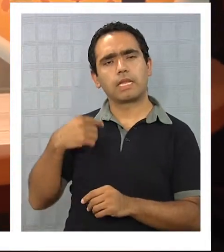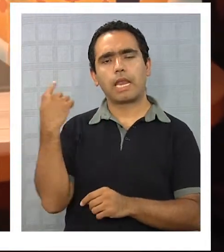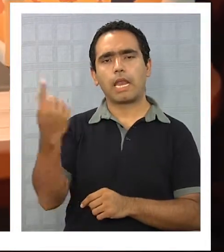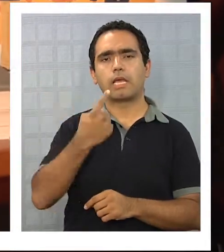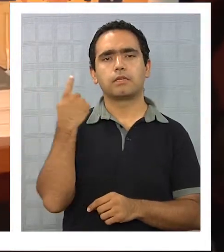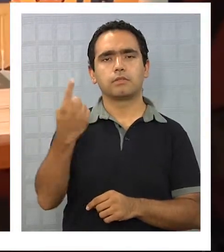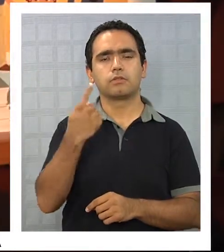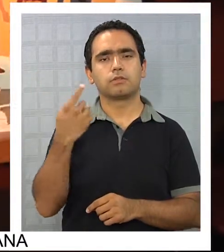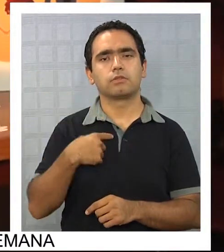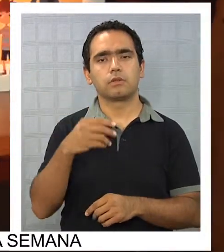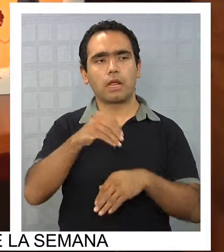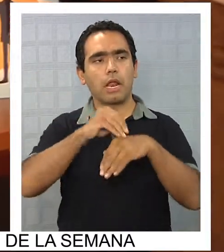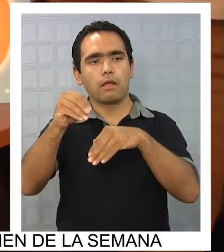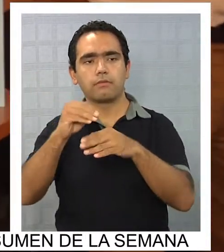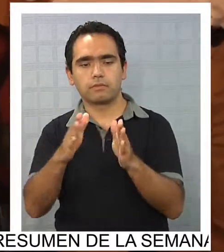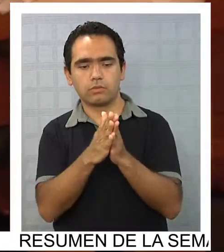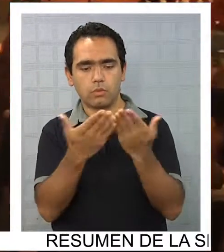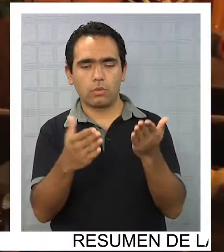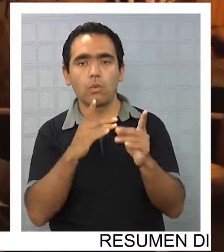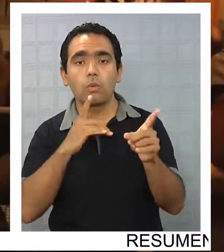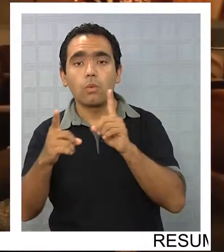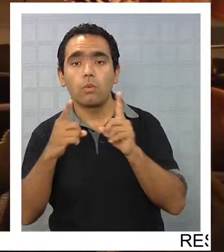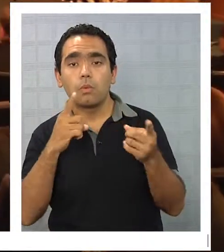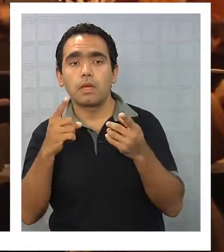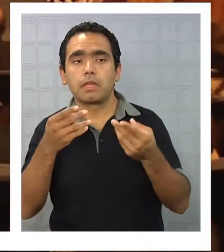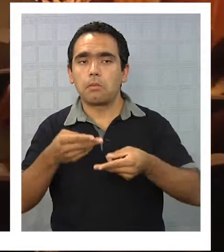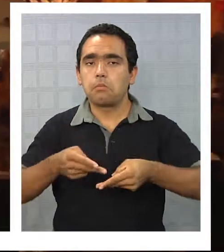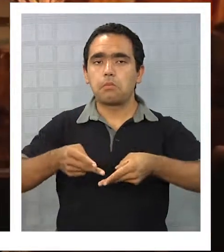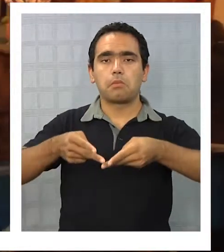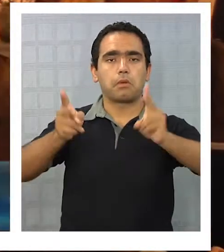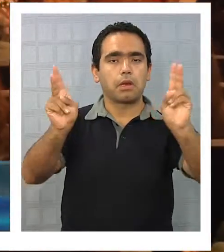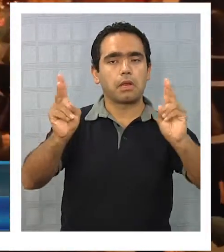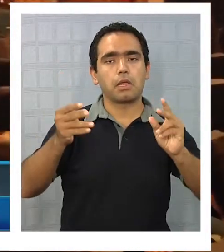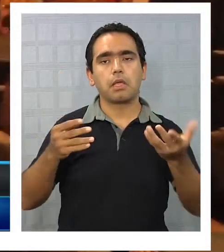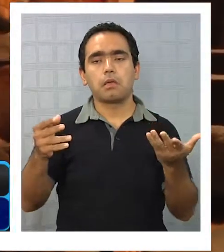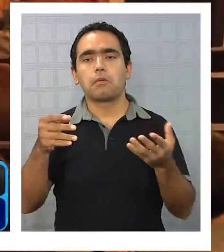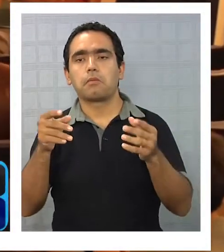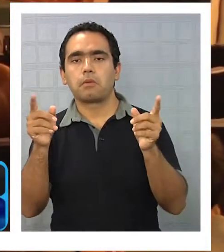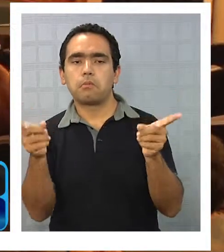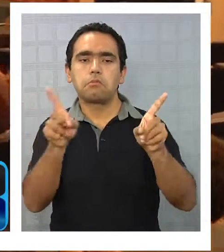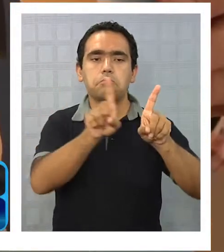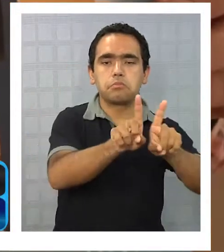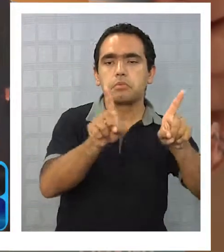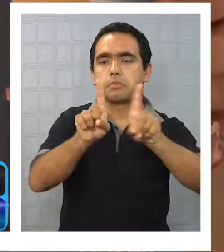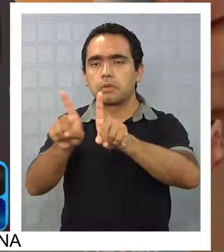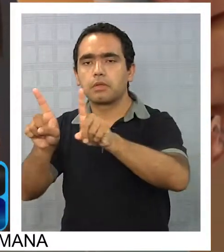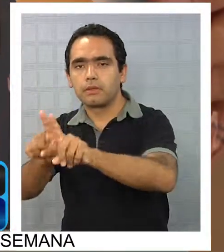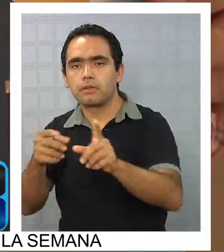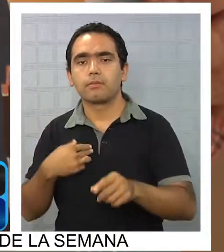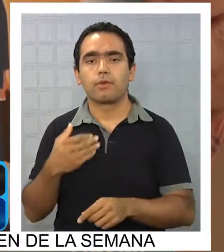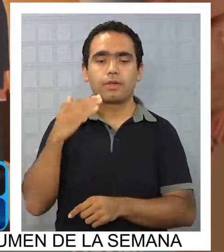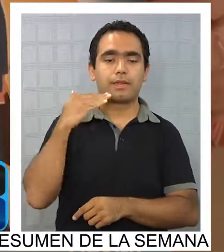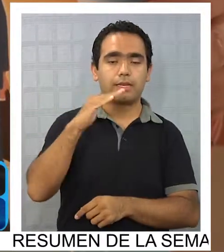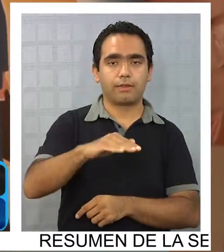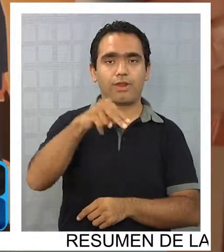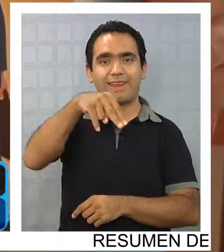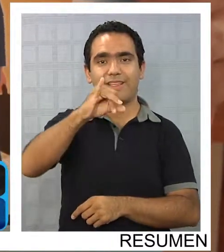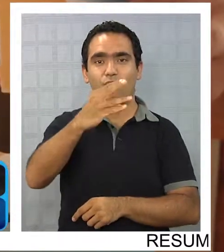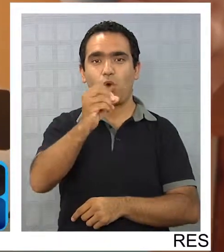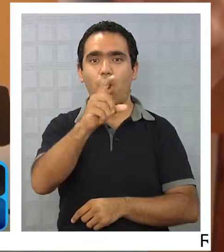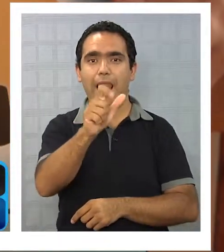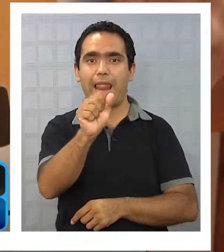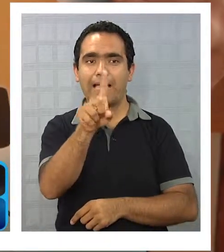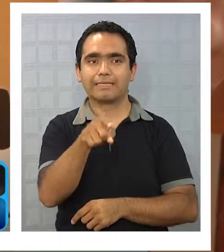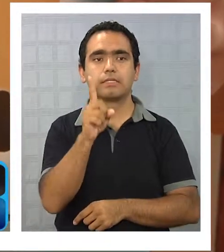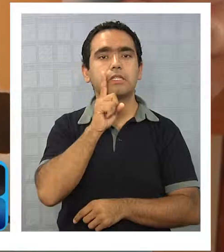Hace varios meses a nivel nacional se anunció la distribución del cuento que promueve la diversidad sexual y familias homoparentales